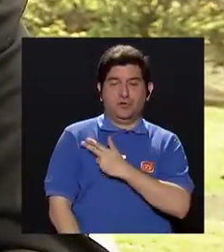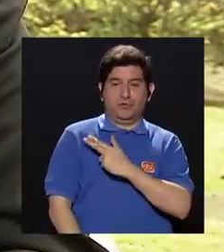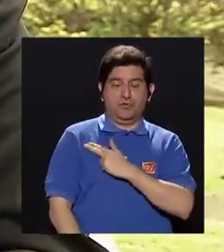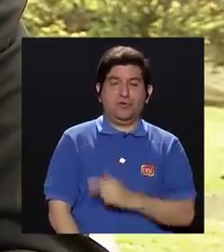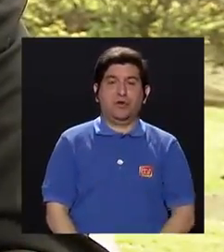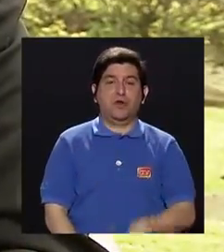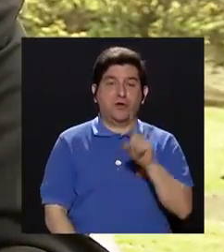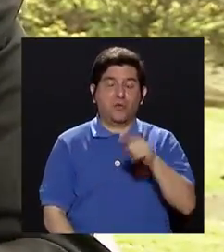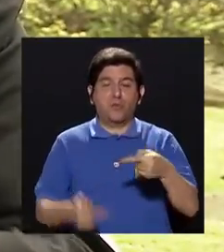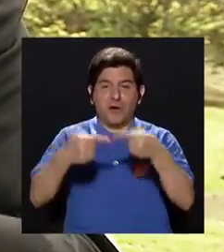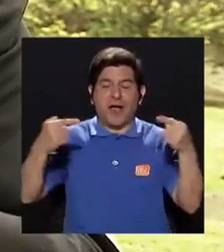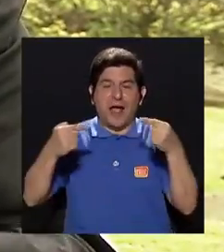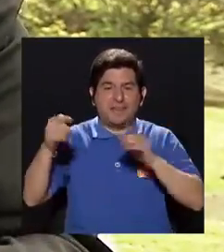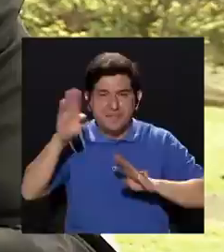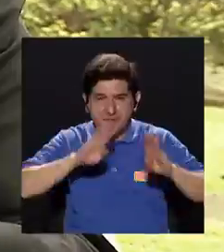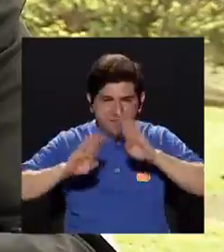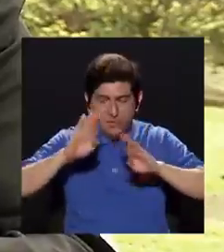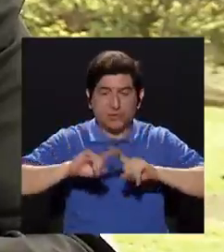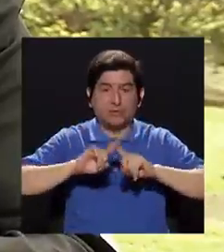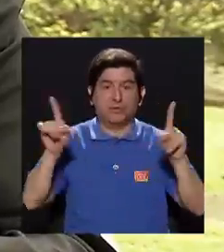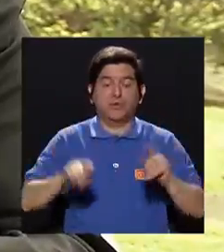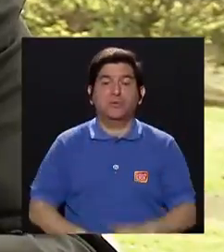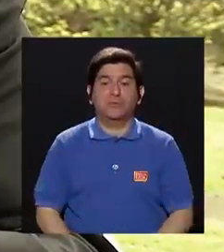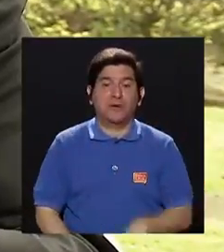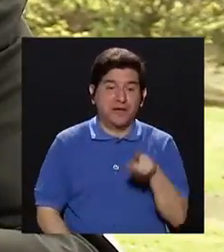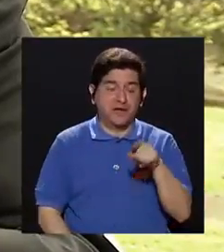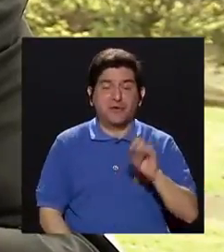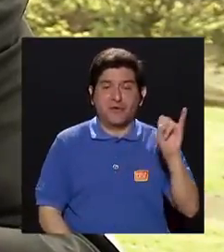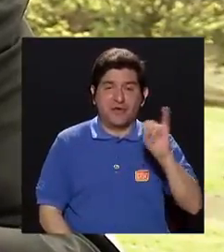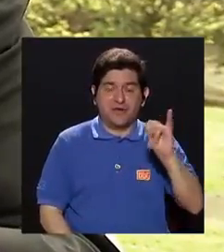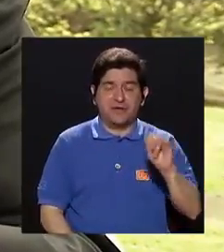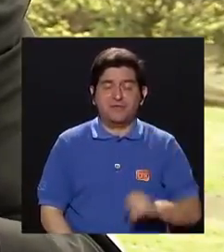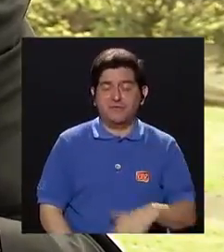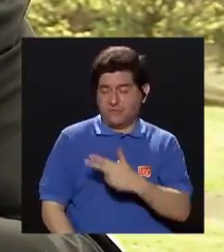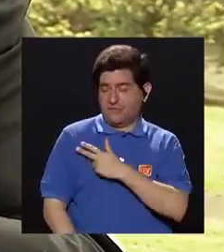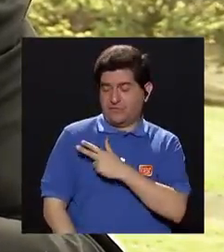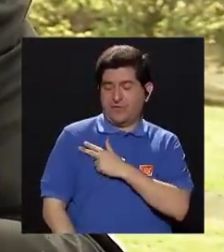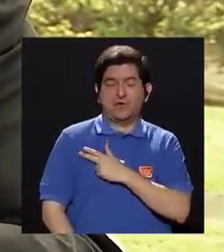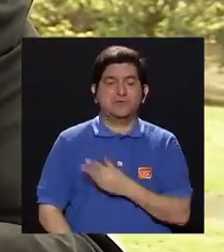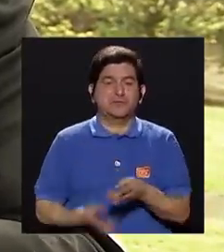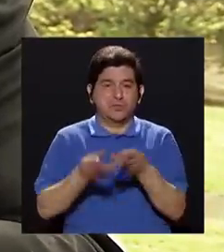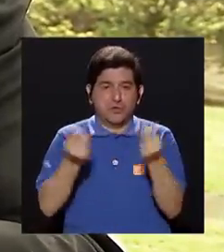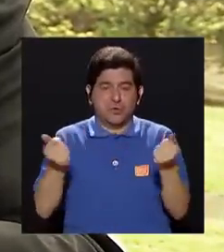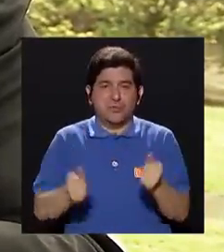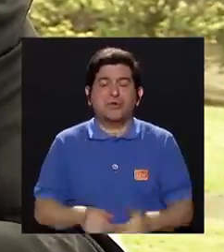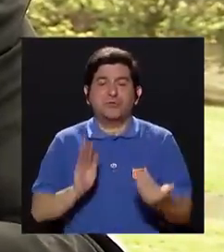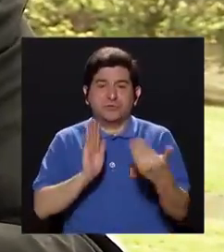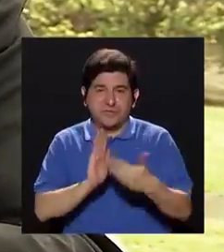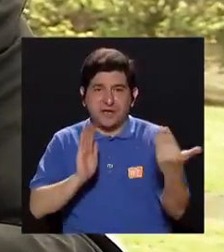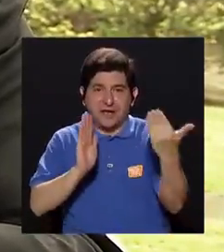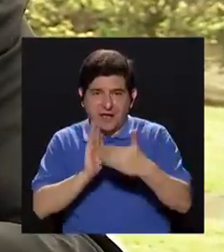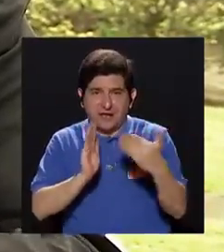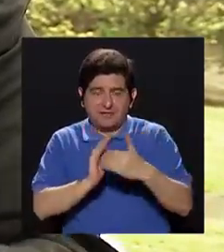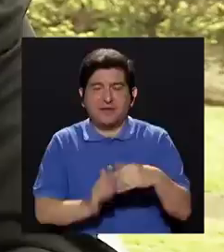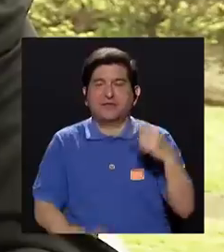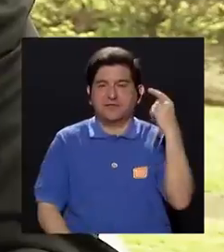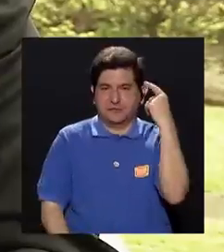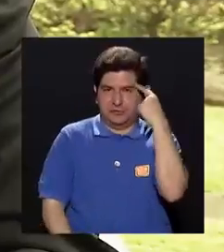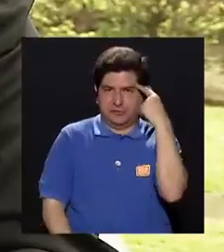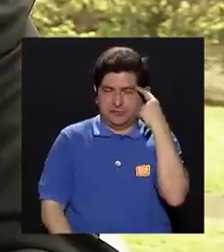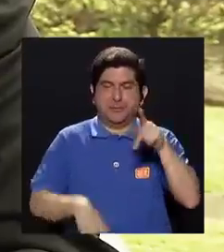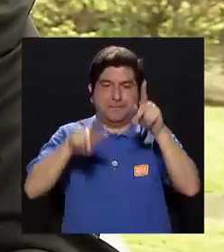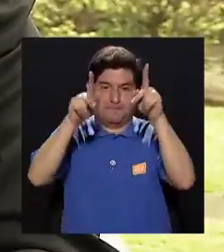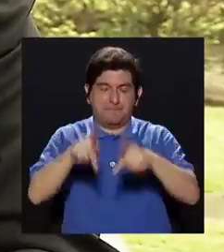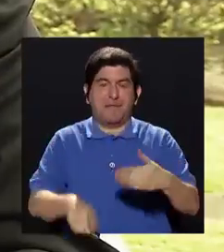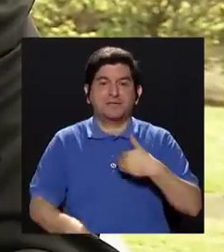un antibiótico, pero también a veces las infecciones urinarias causan una perturbación a nivel cognitivo, entonces el